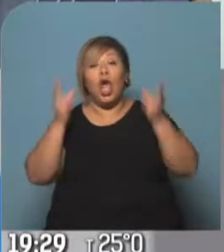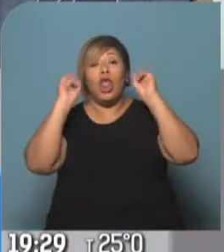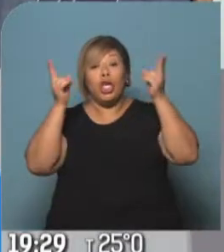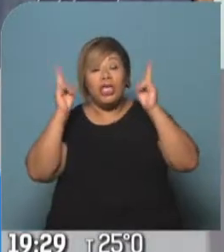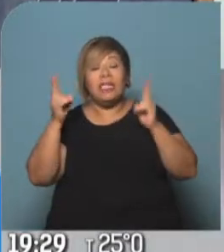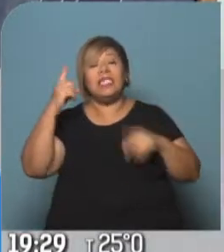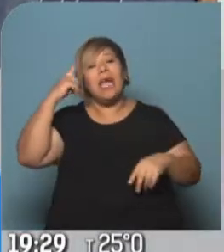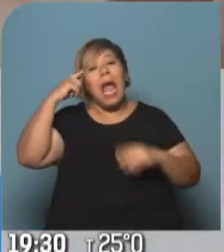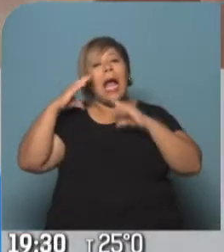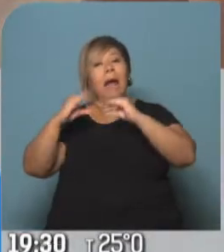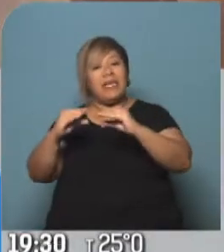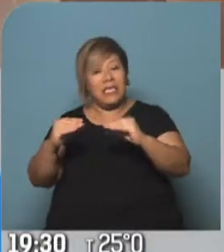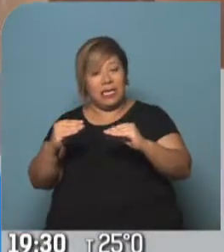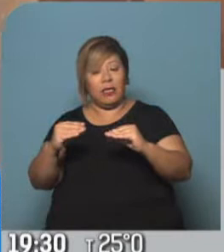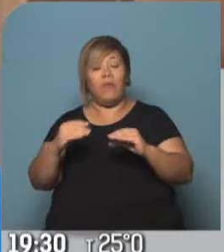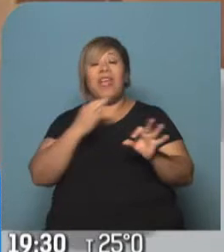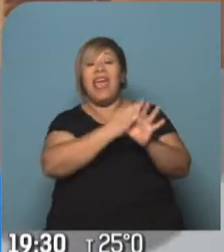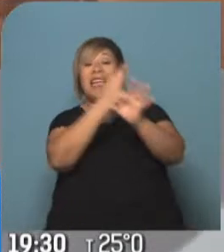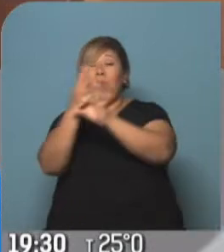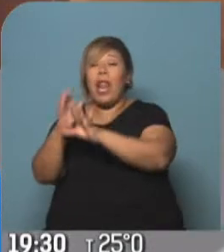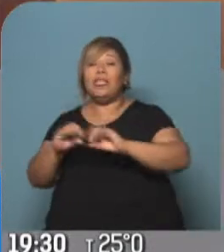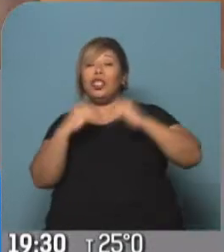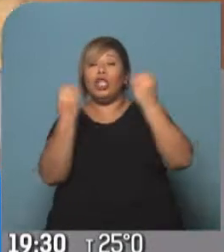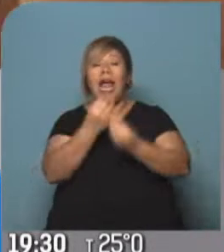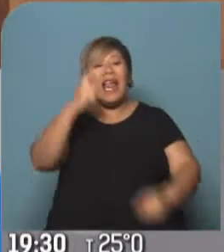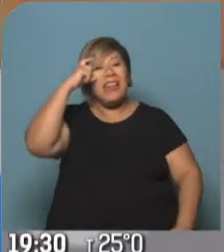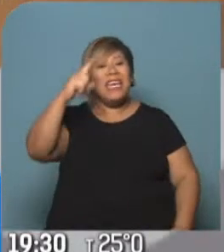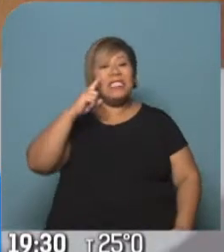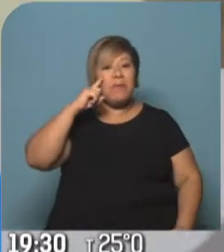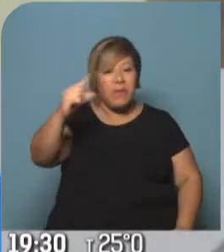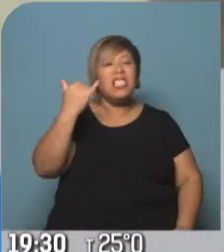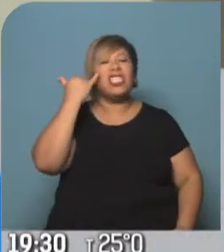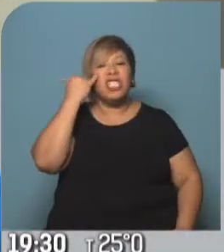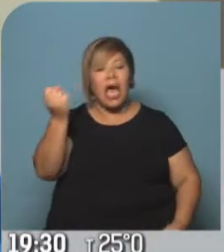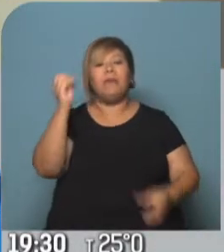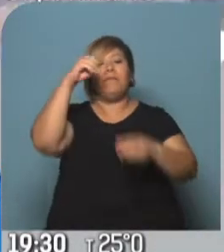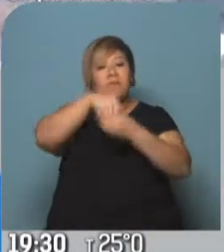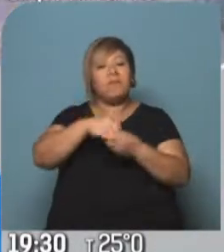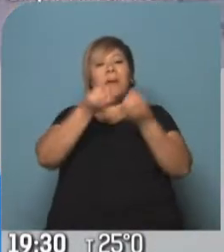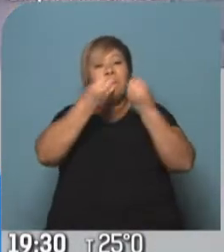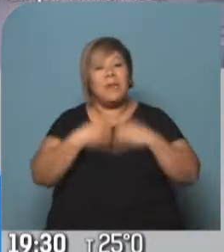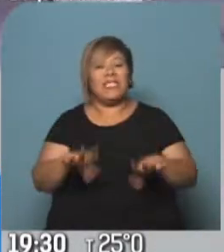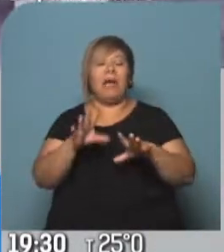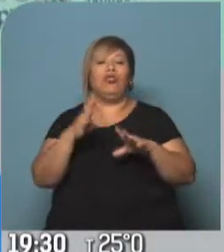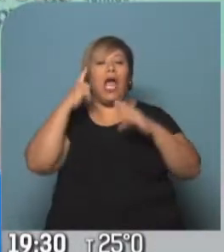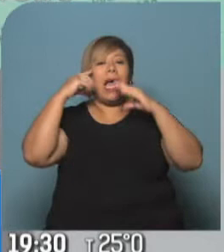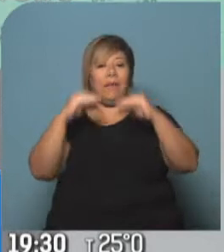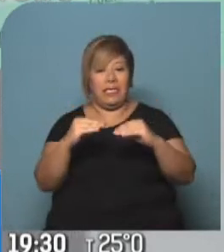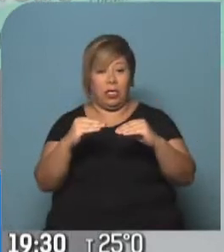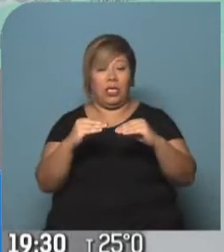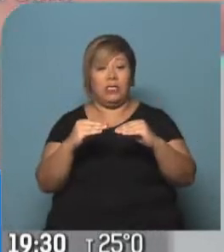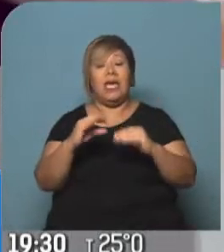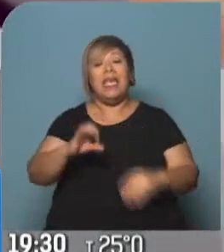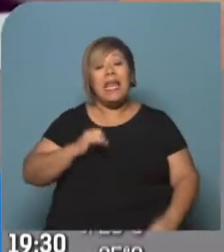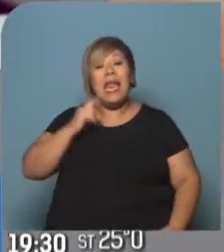.000 escuelas en un programa muy fuerte y van a ver que dentro de dos años vamos a poder seguir evaluando y obtener las